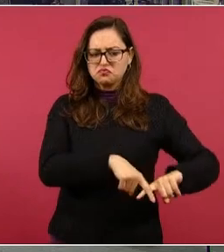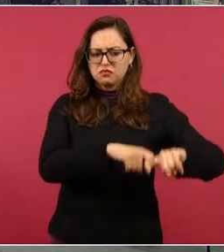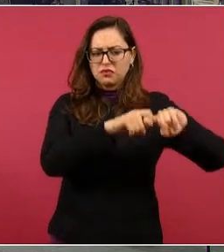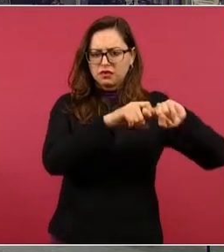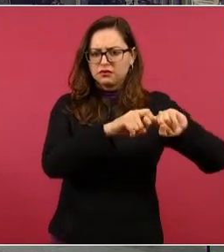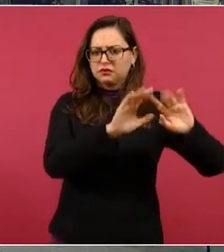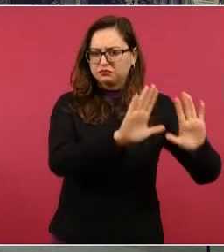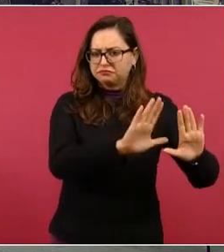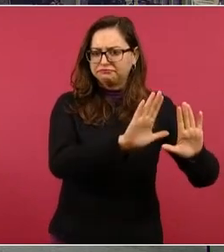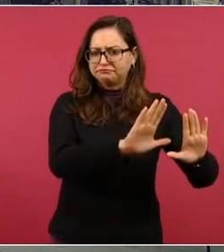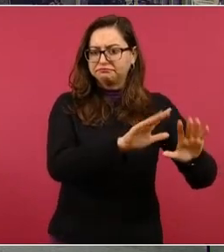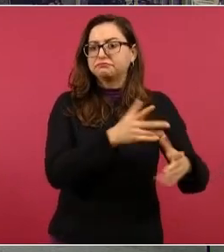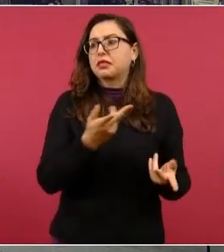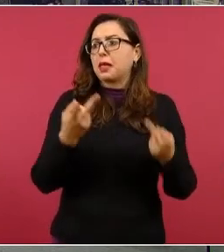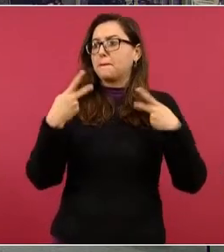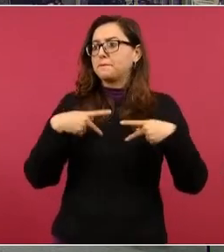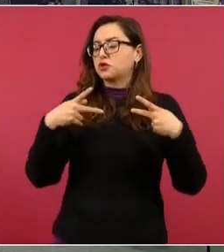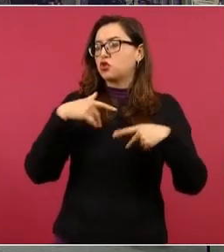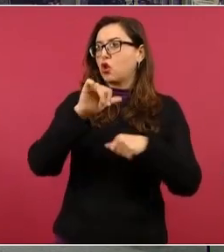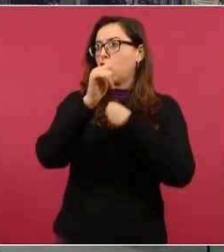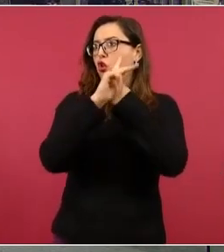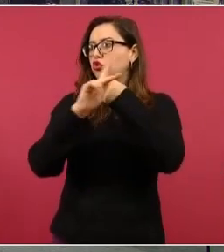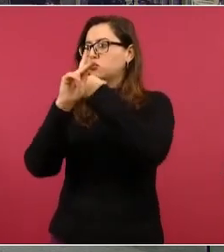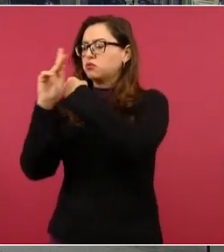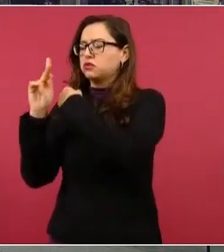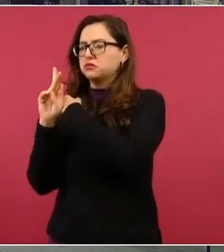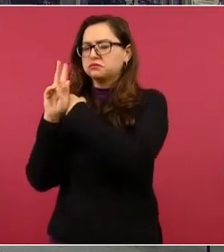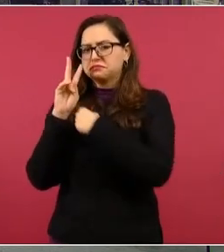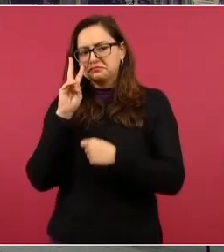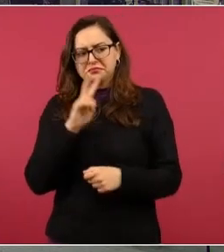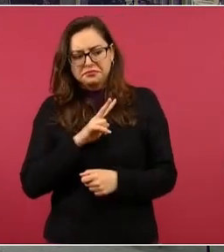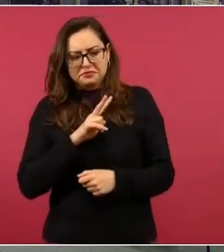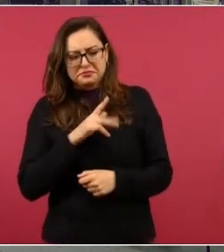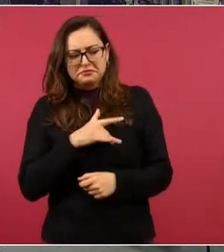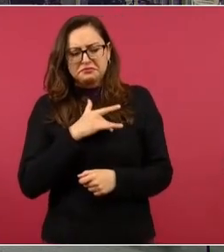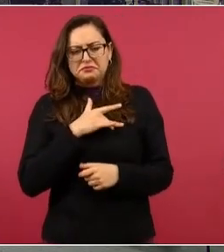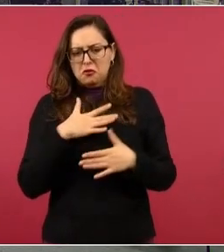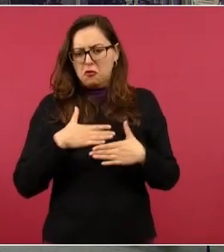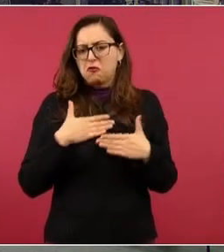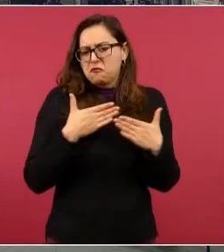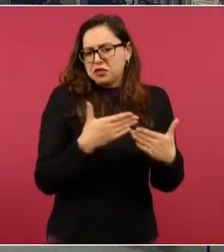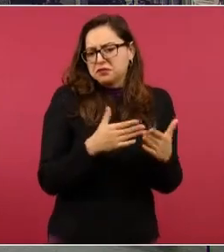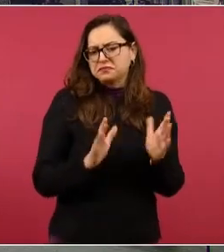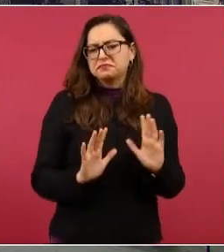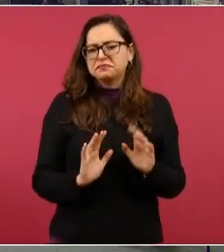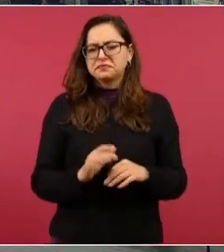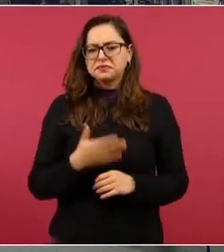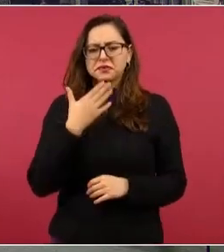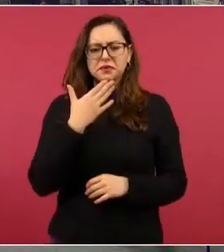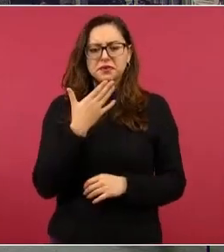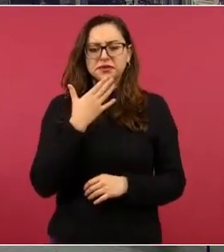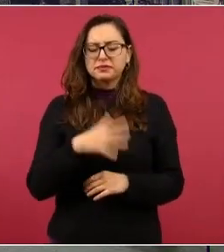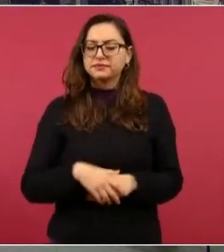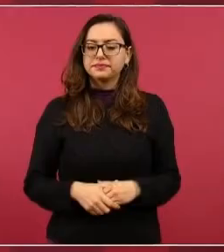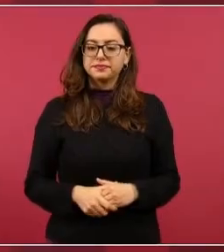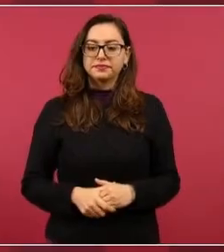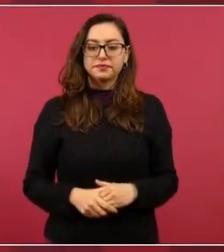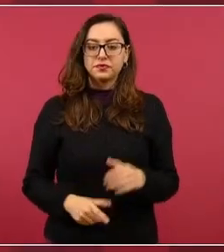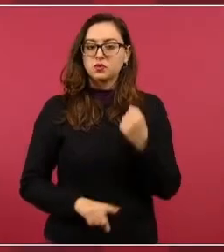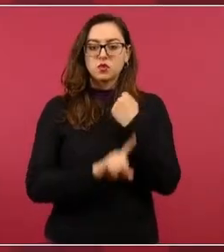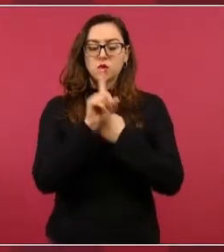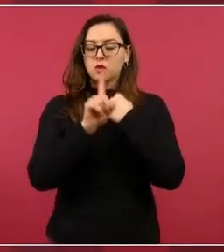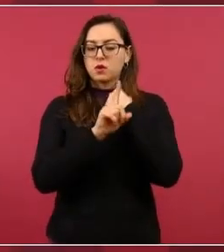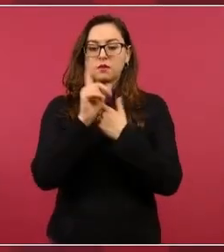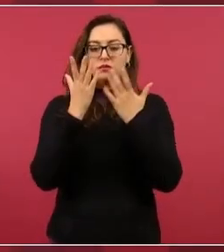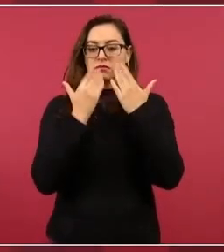que no hay ningún problema en nuestro país, en lo